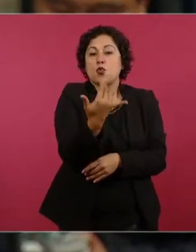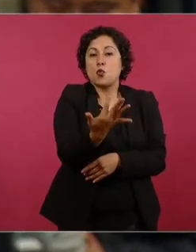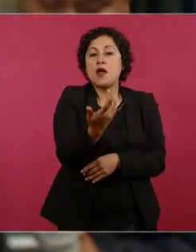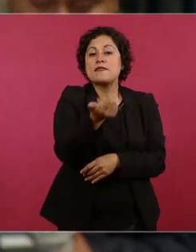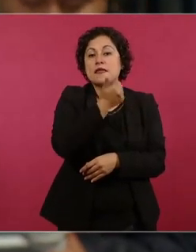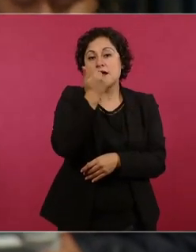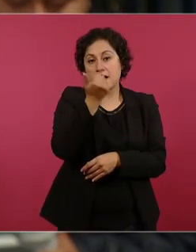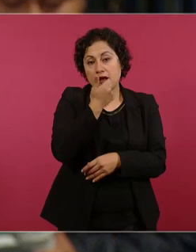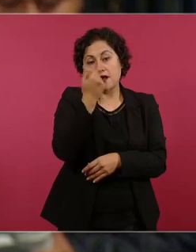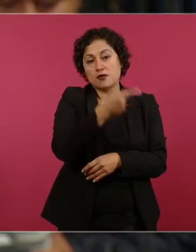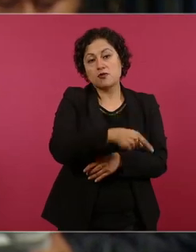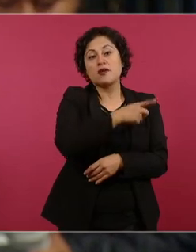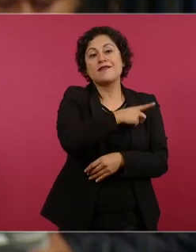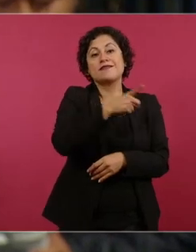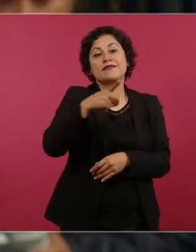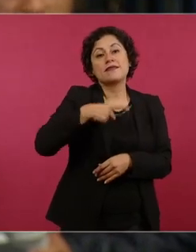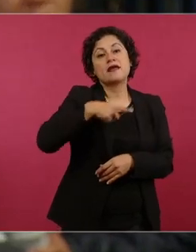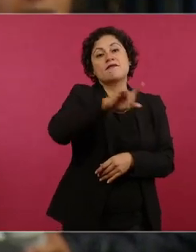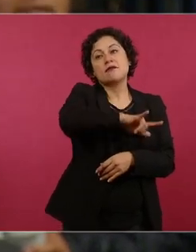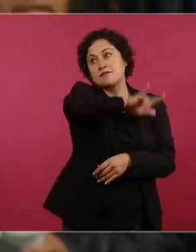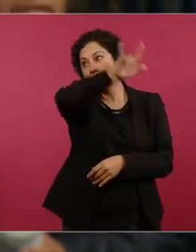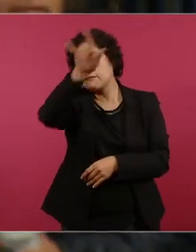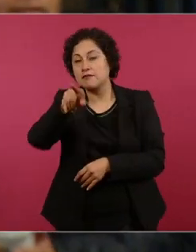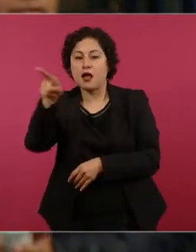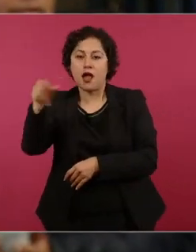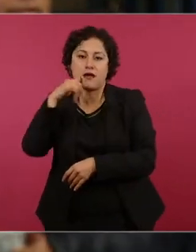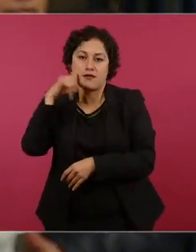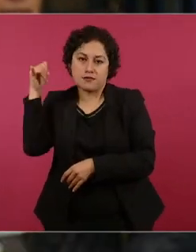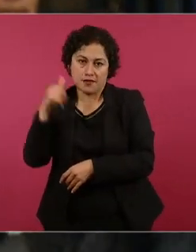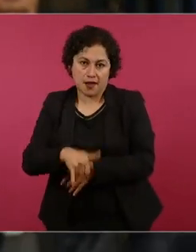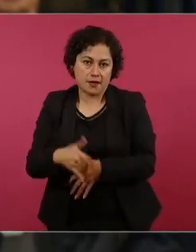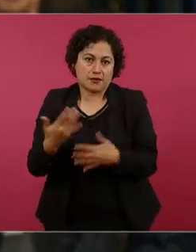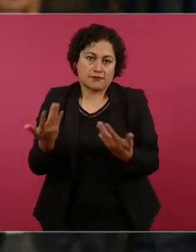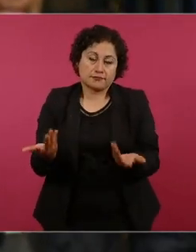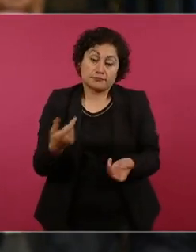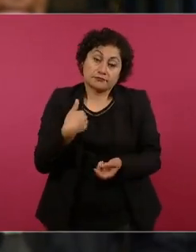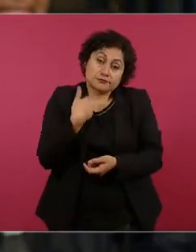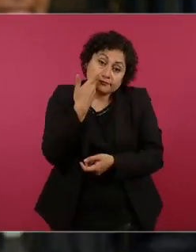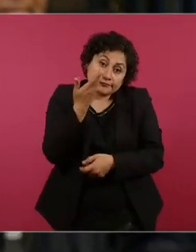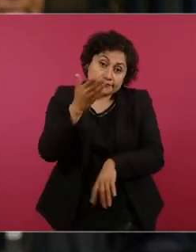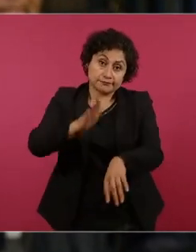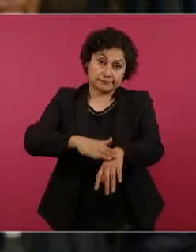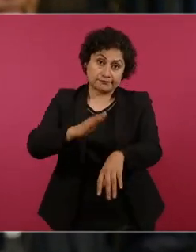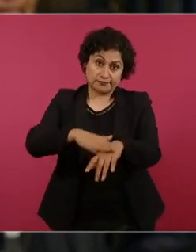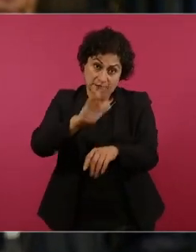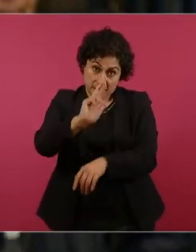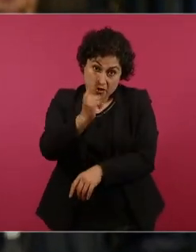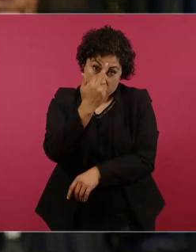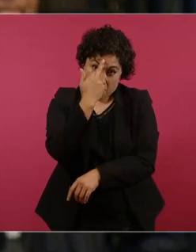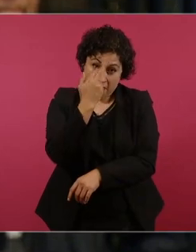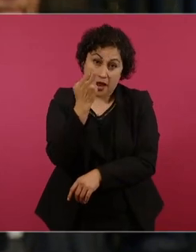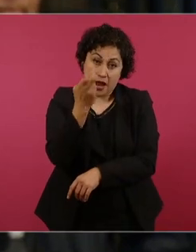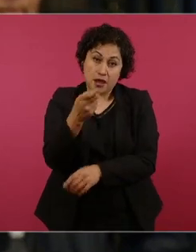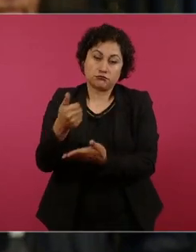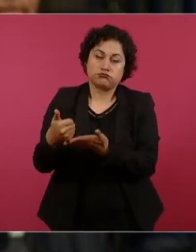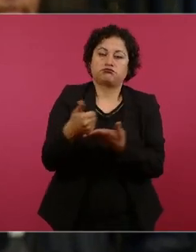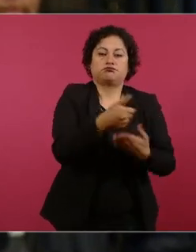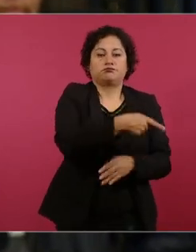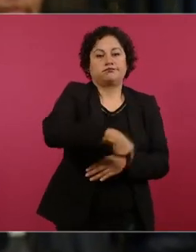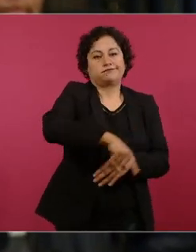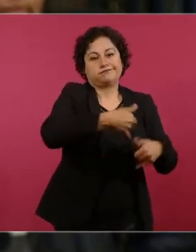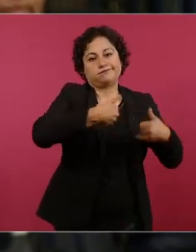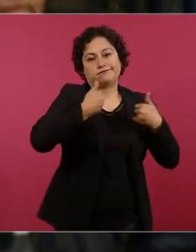el viejo continente entonces recordarle y ver qué se puede hacer por los muchachos usted sabe que la